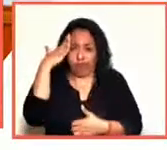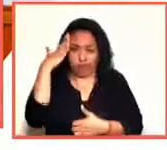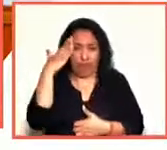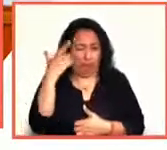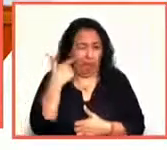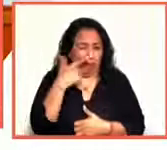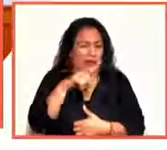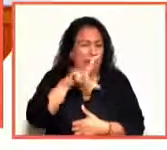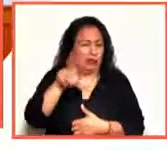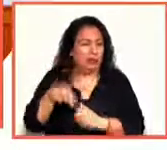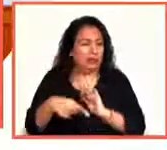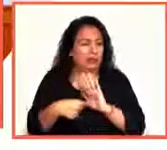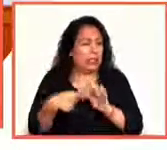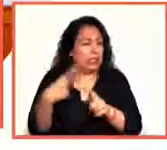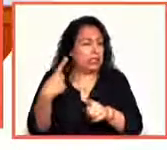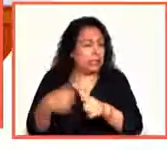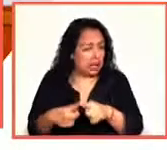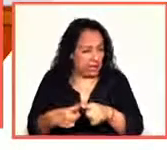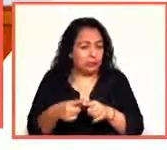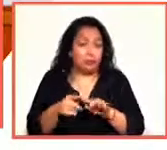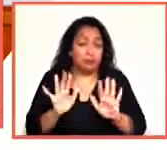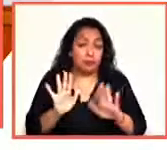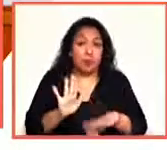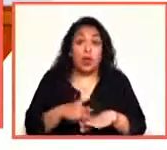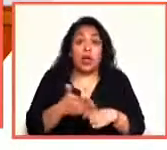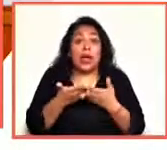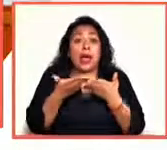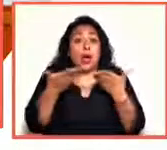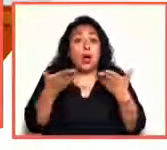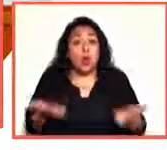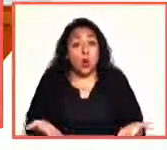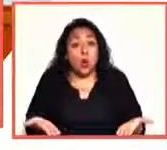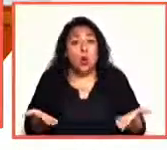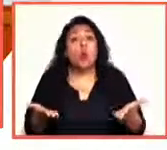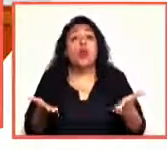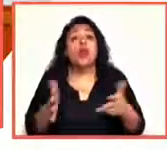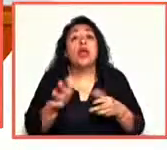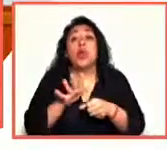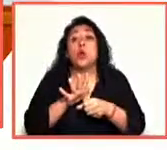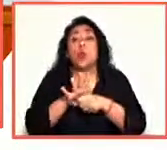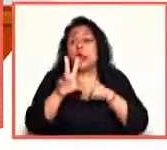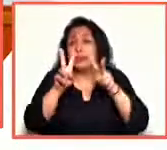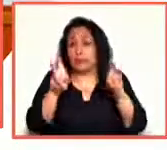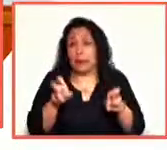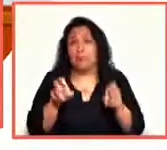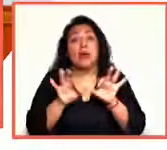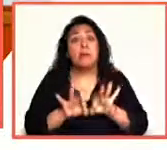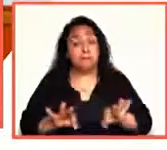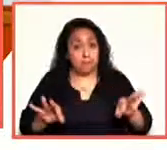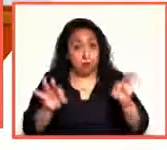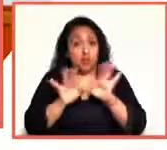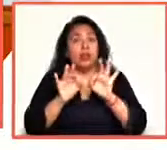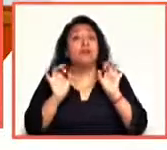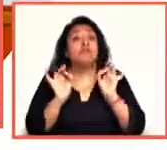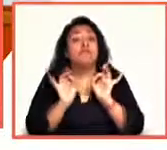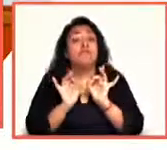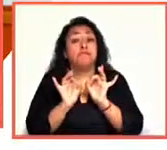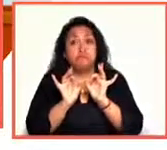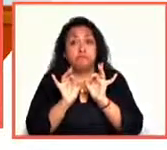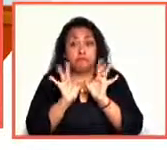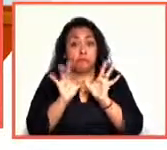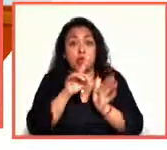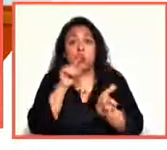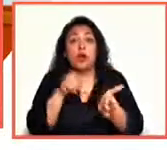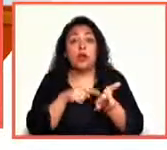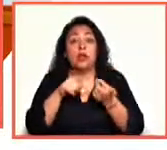ratito más de quién se trata porque por lo pronto vamos con una situación importante que está ocurriendo en el sur de